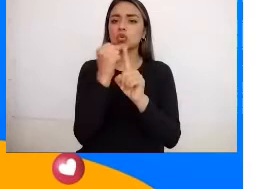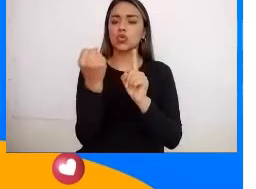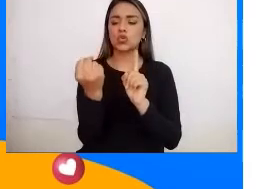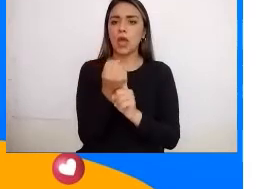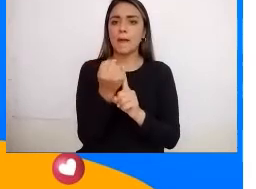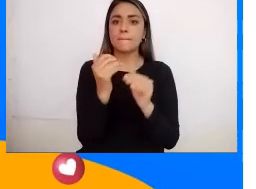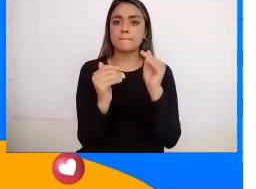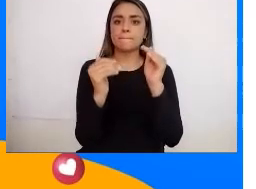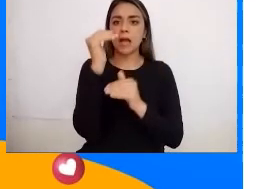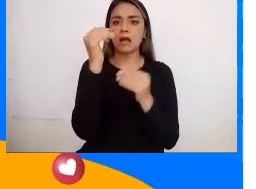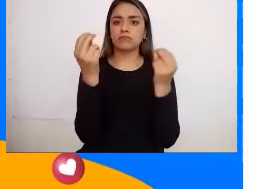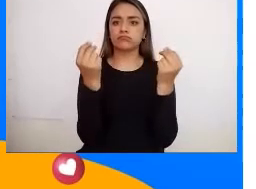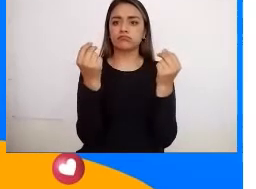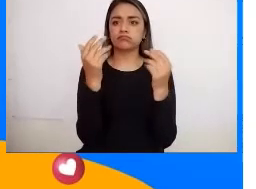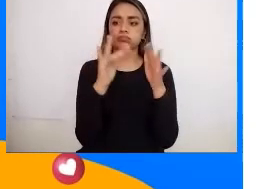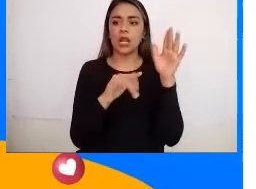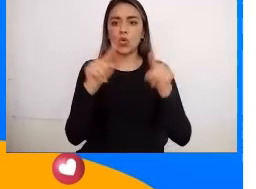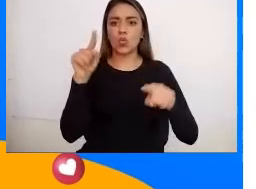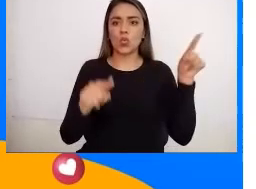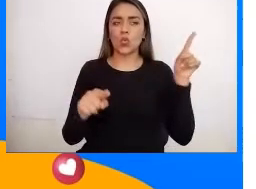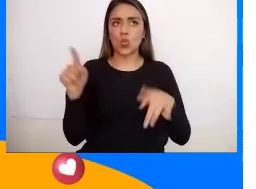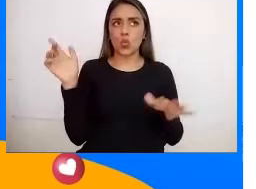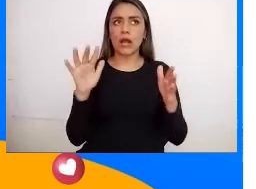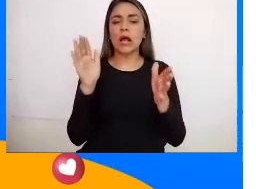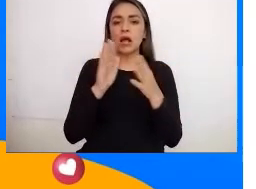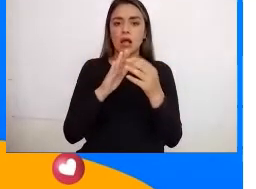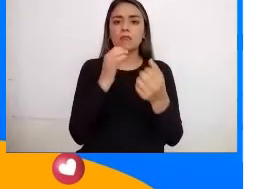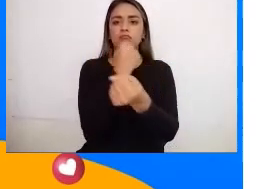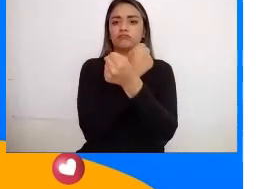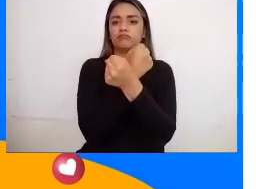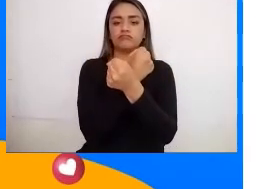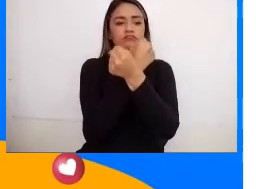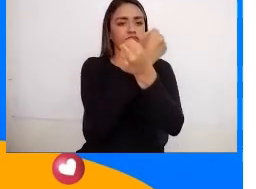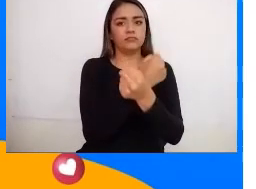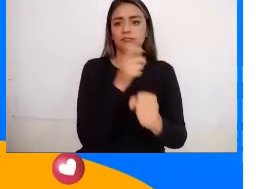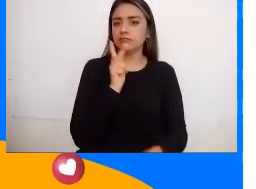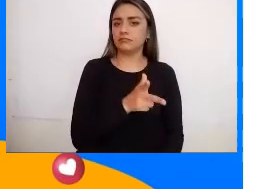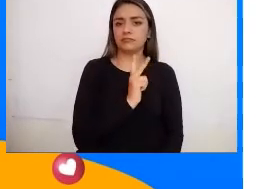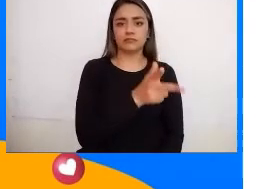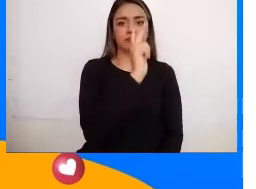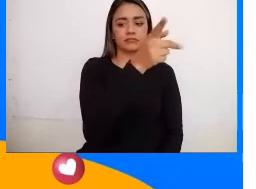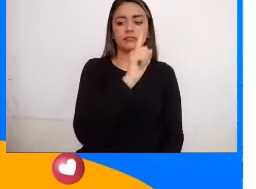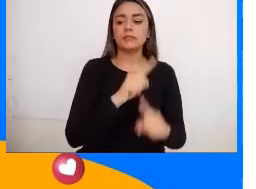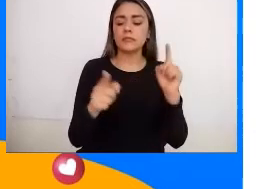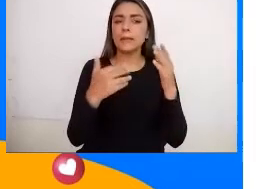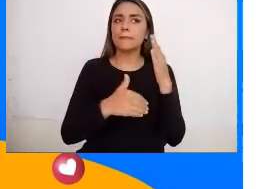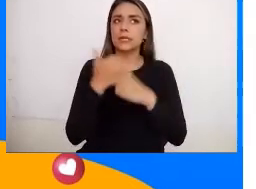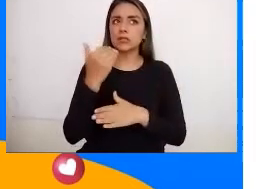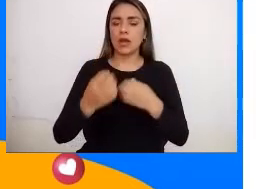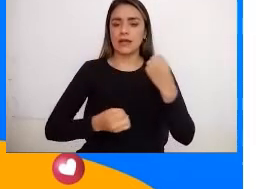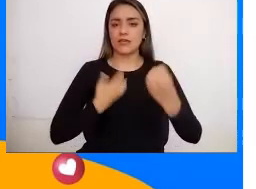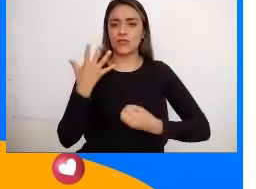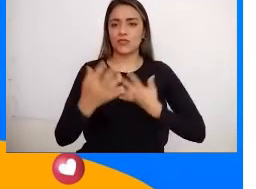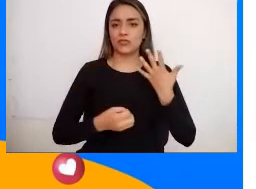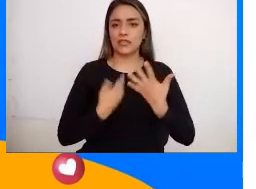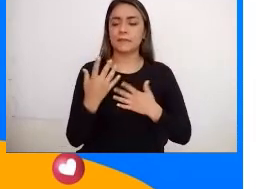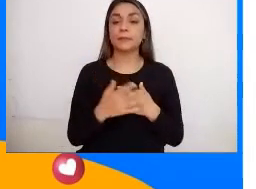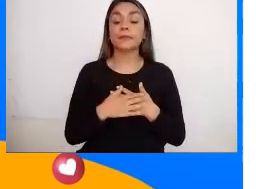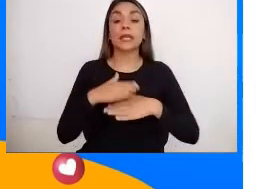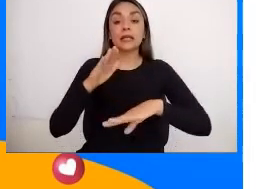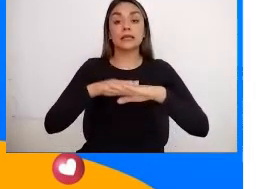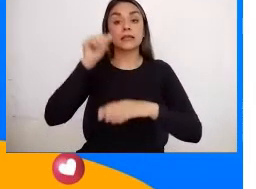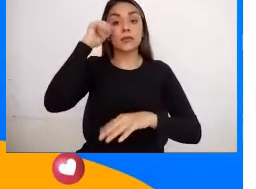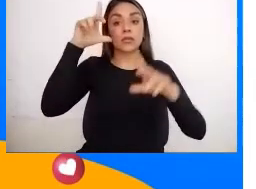más alto Que los demás Los esclavos Pues no se desplazaban Pero entonces Ellos empezaron A gozar ¿Sí? Recordemos que El